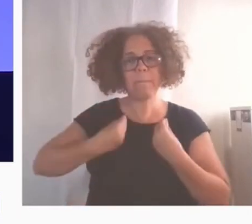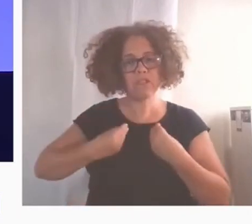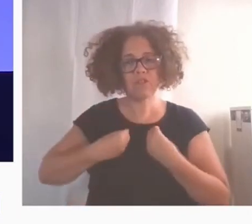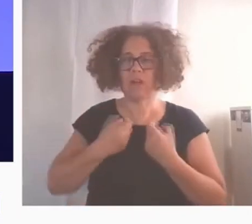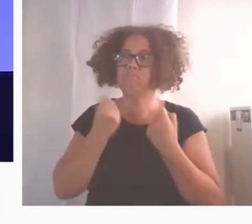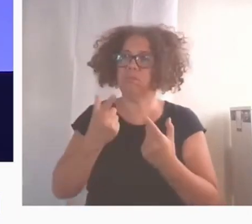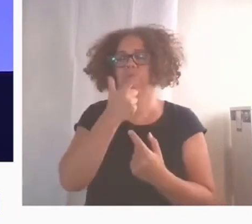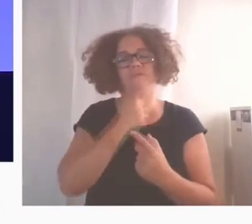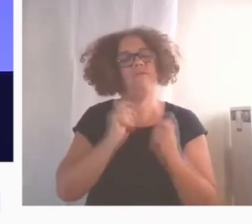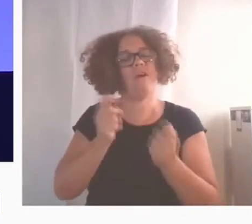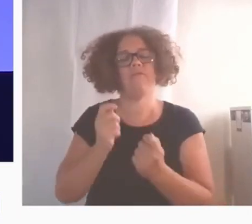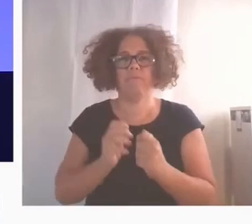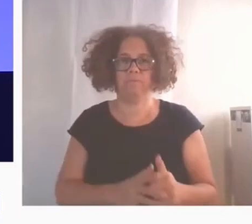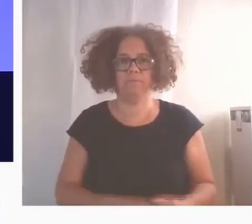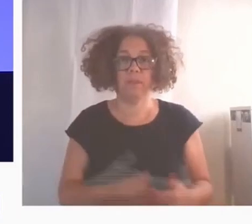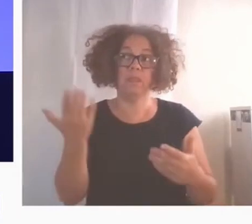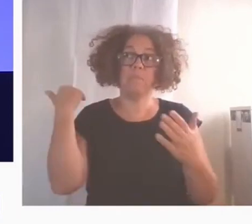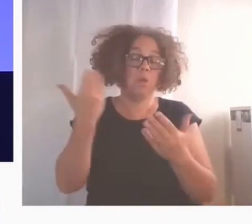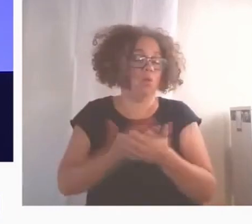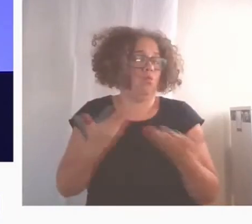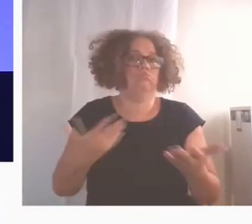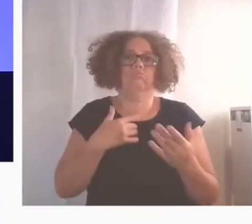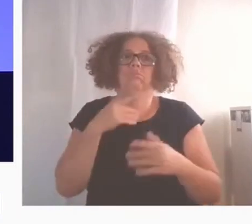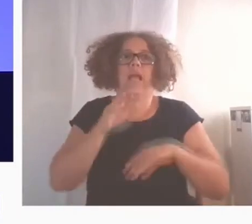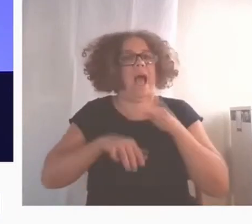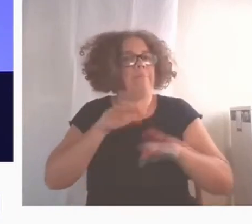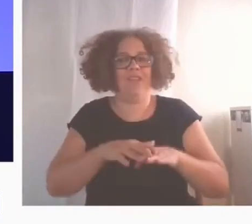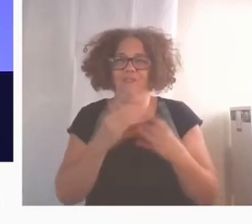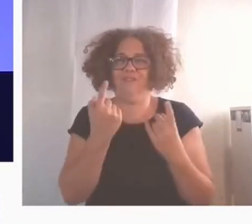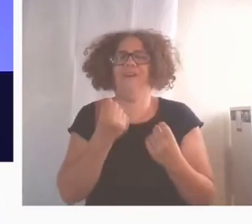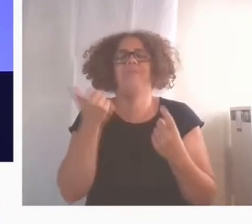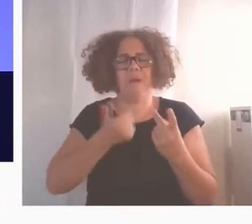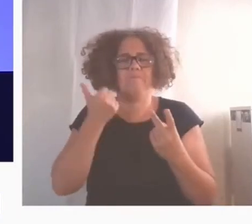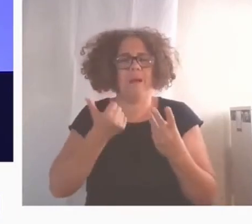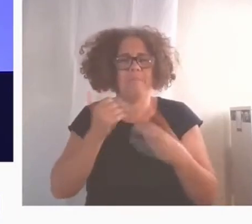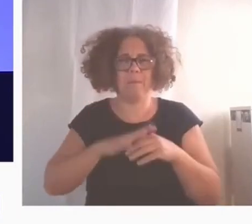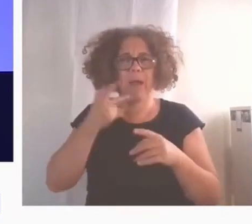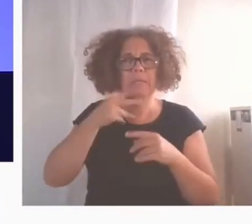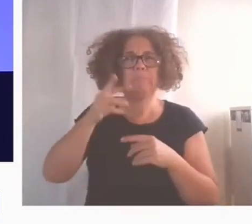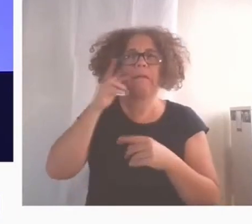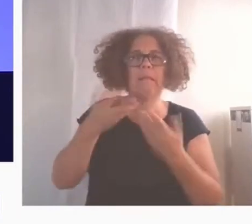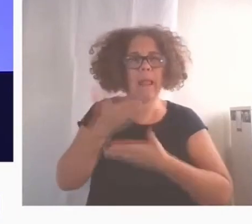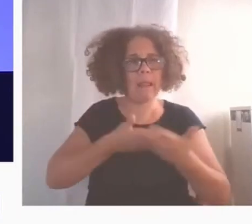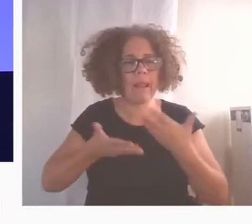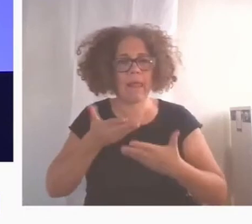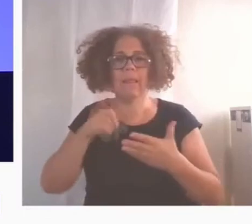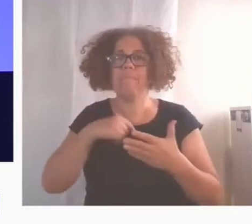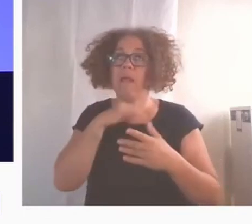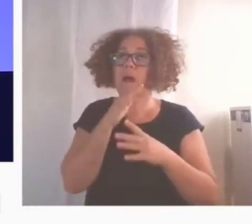Tenemos por delante un largo camino en el que poder compartir experiencias y proyectos sociales, aportando soluciones,